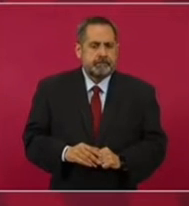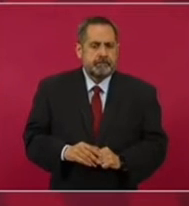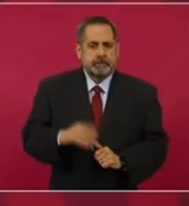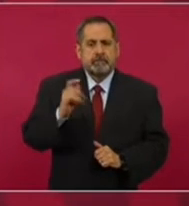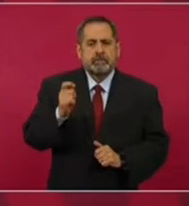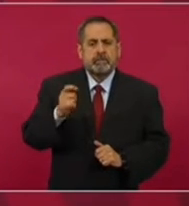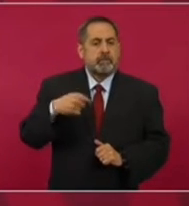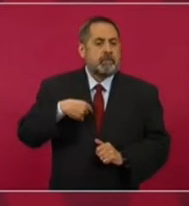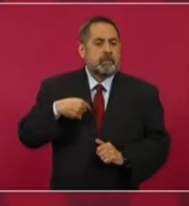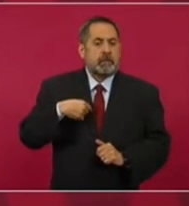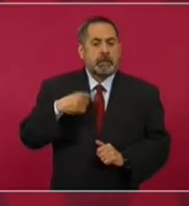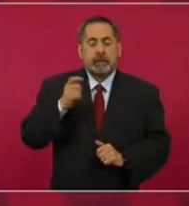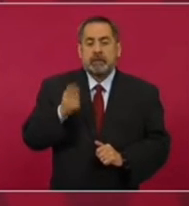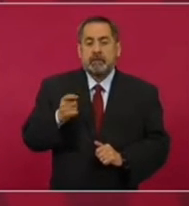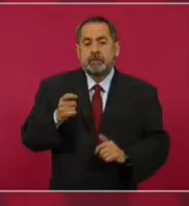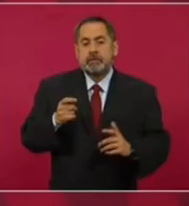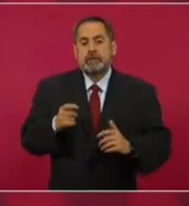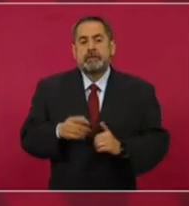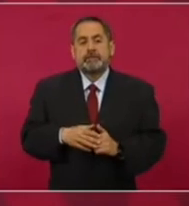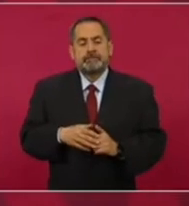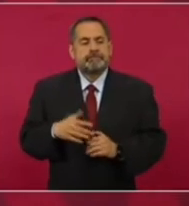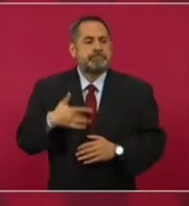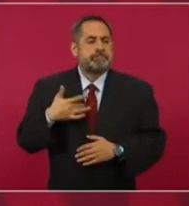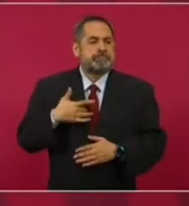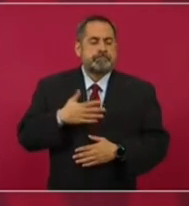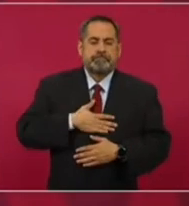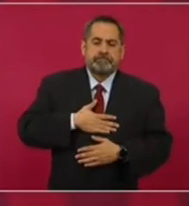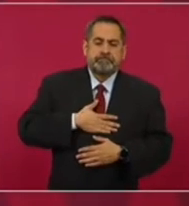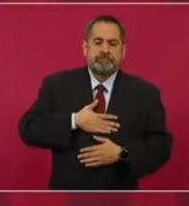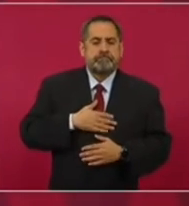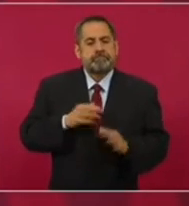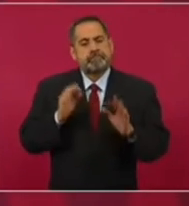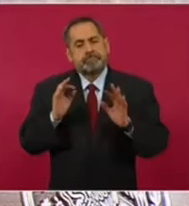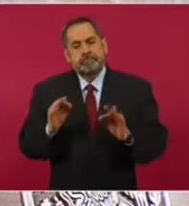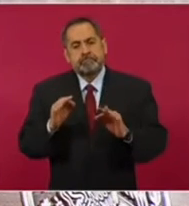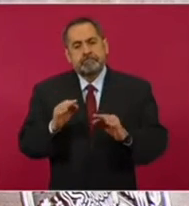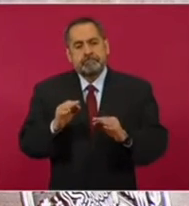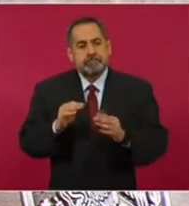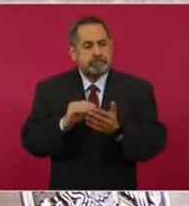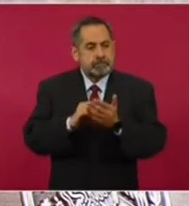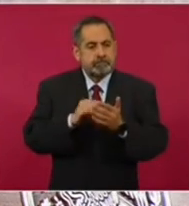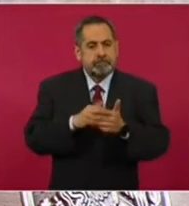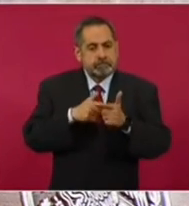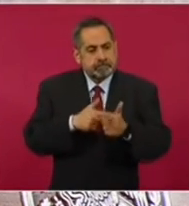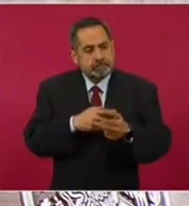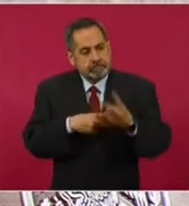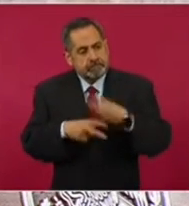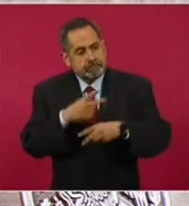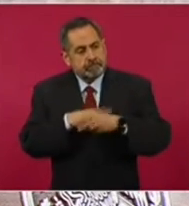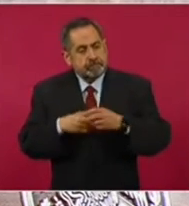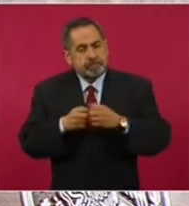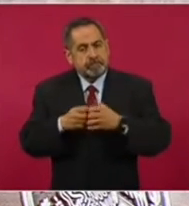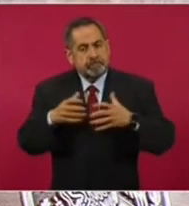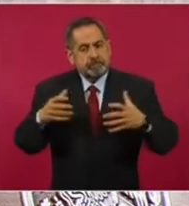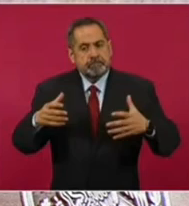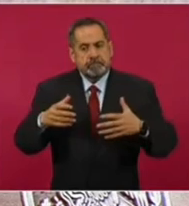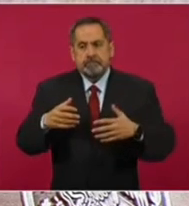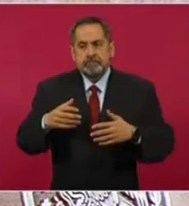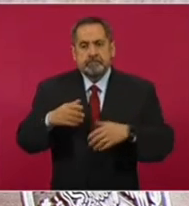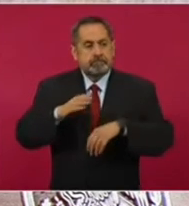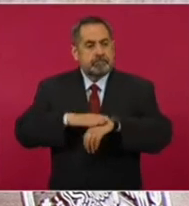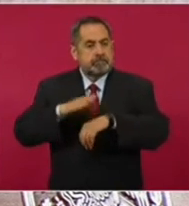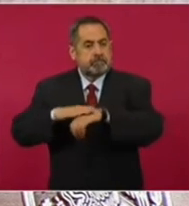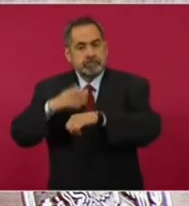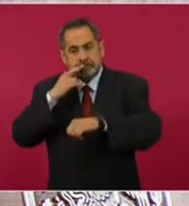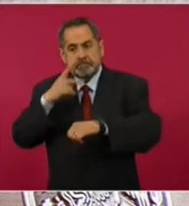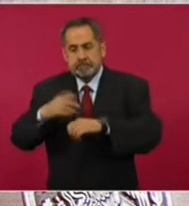Y yo estoy satisfecho porque se sigue creciendo, vamos saliendo de la